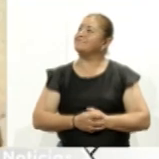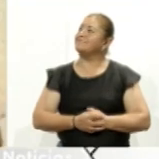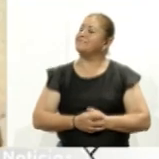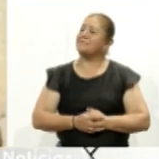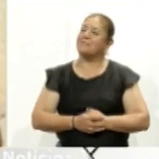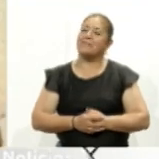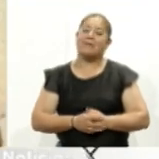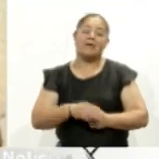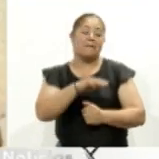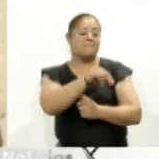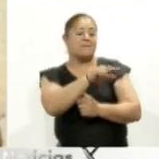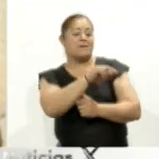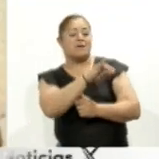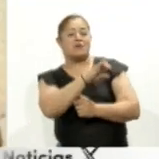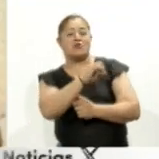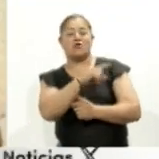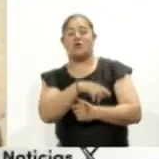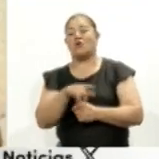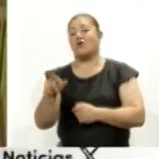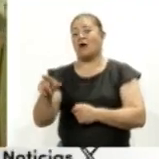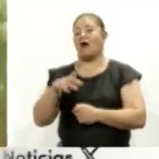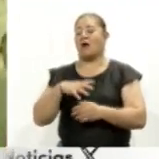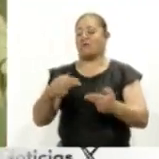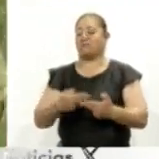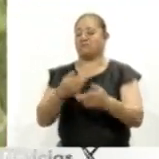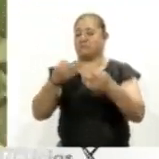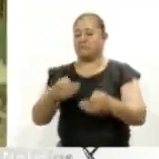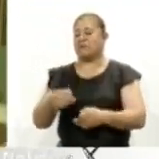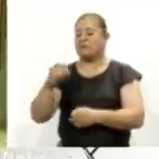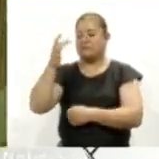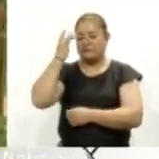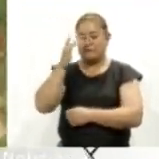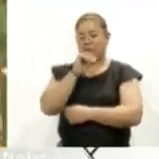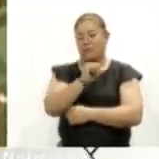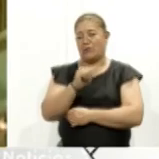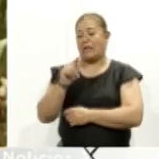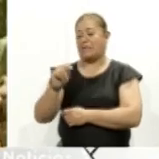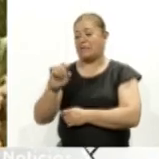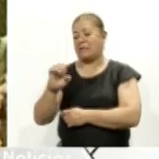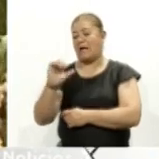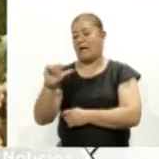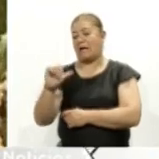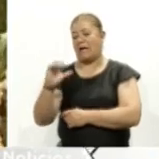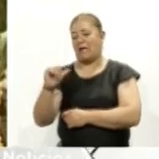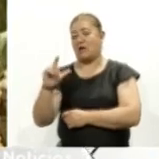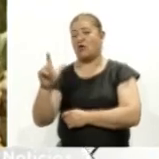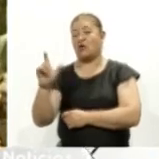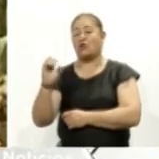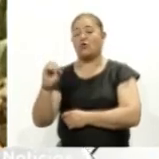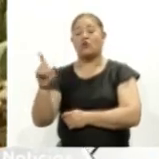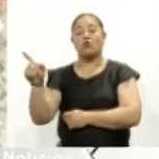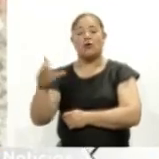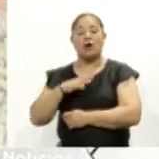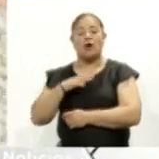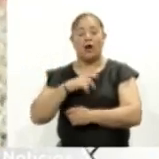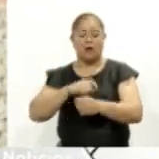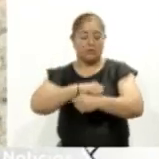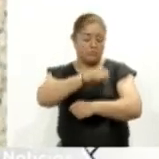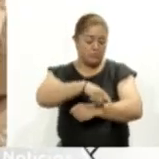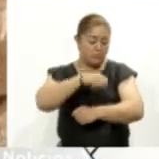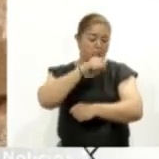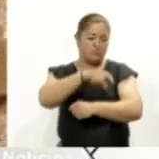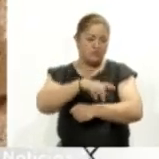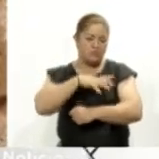Mario Rojas Ramos originario de Santa Polonia de Acalco cultiva y produce diversos productos con amaranto como